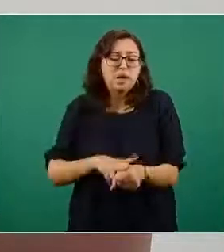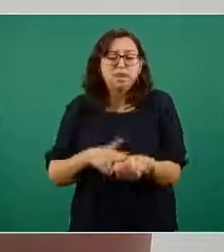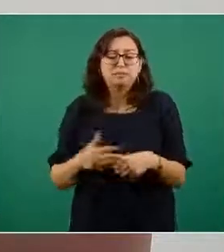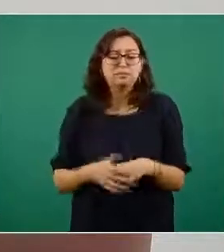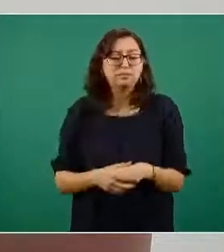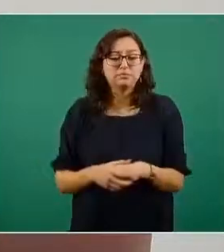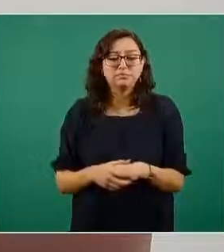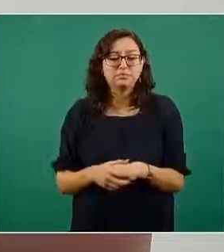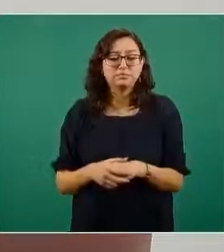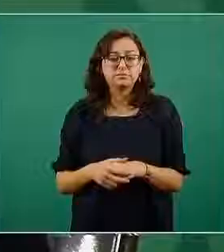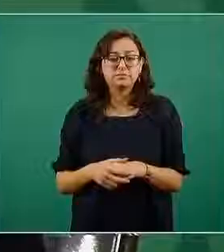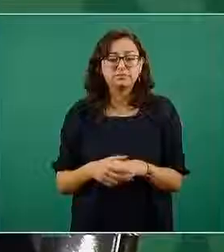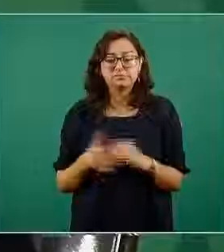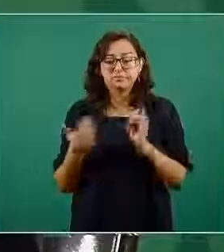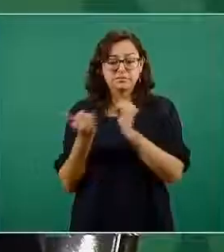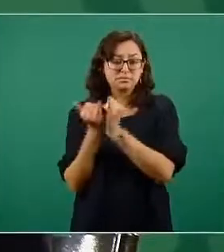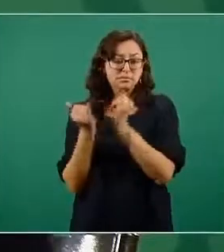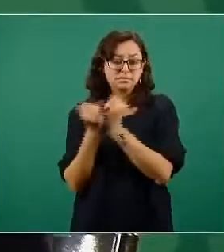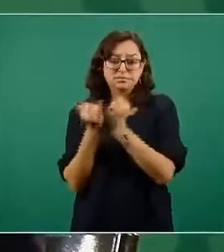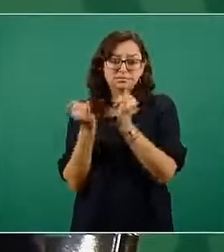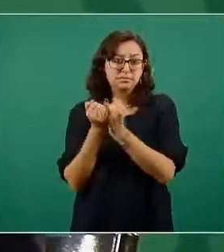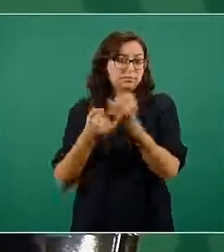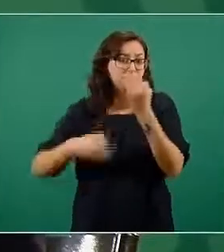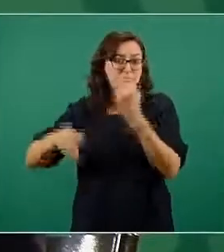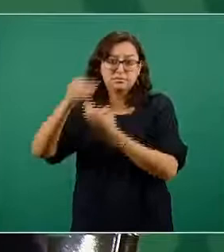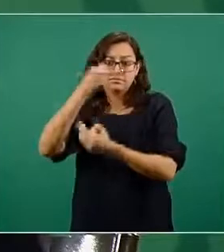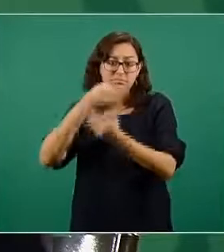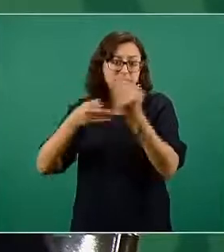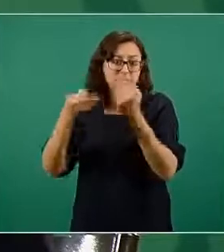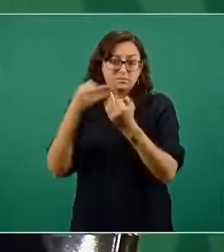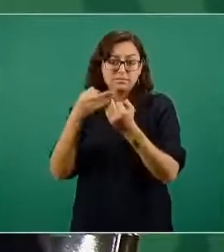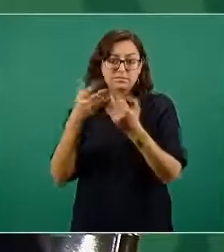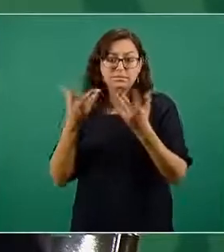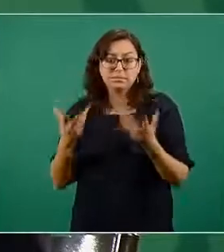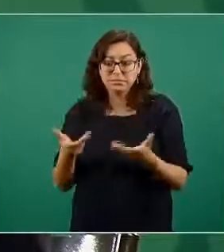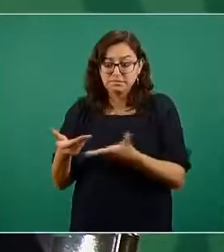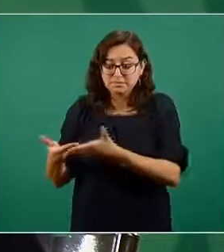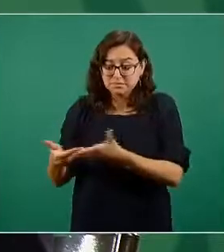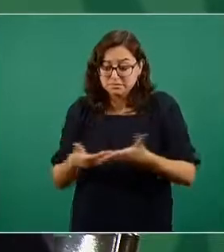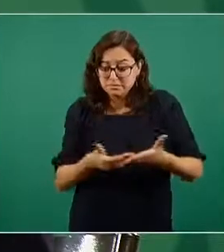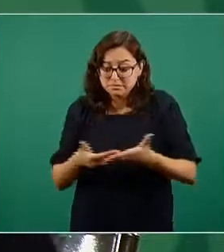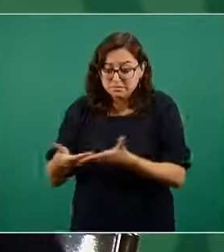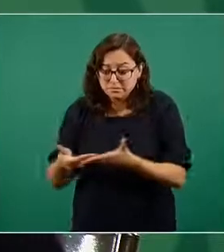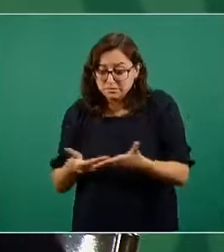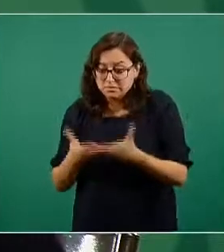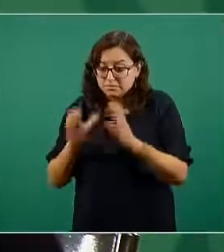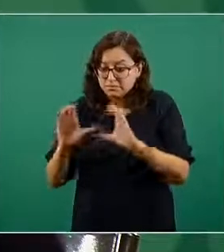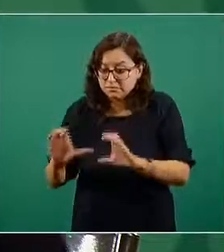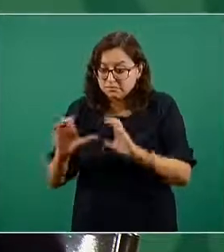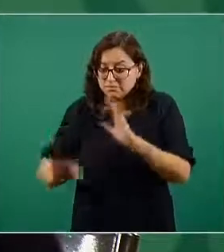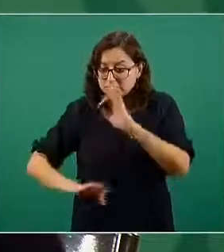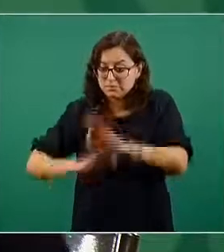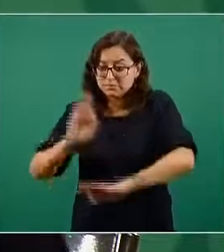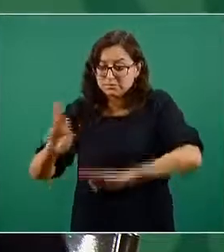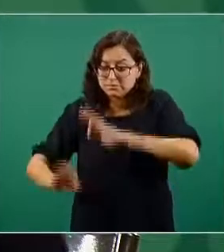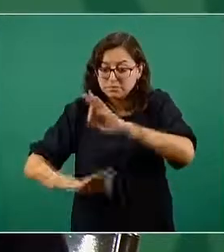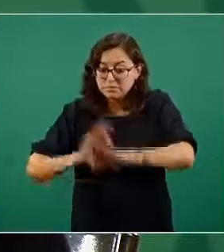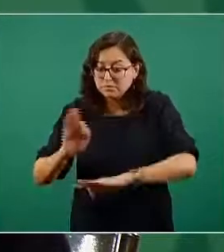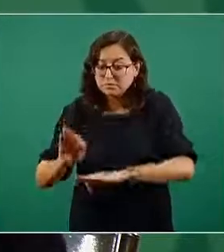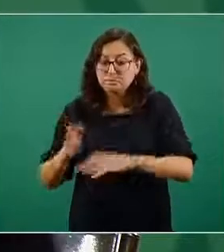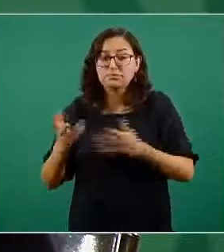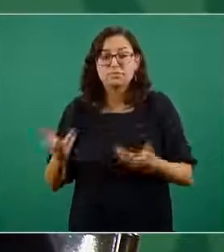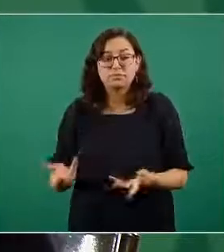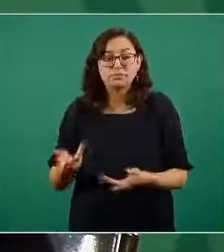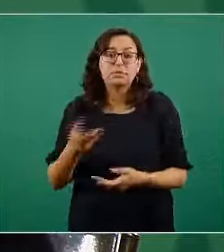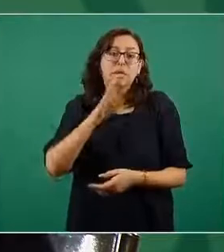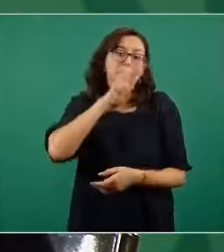pero para las personas que están alrededor de la persona recién nacida cuidando de él pues es un lavado